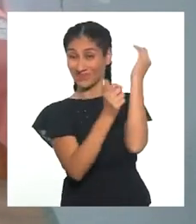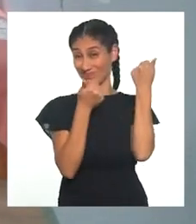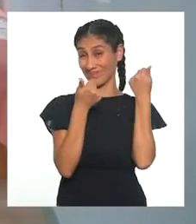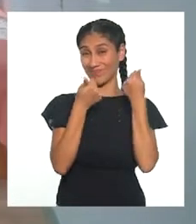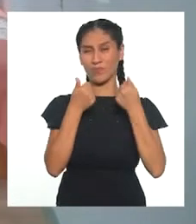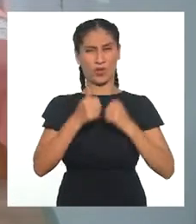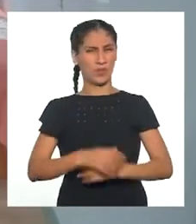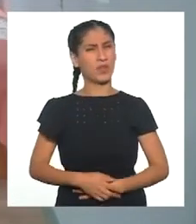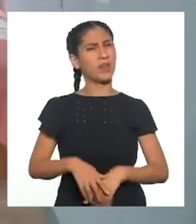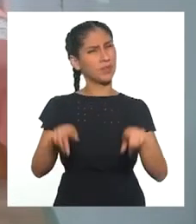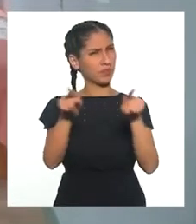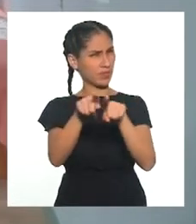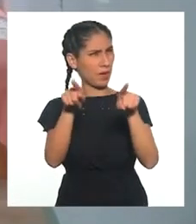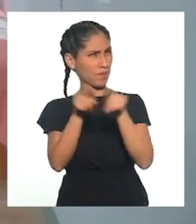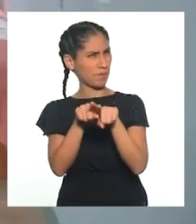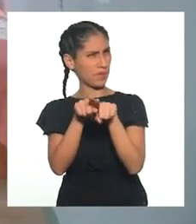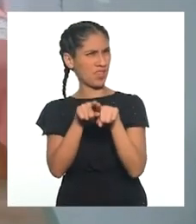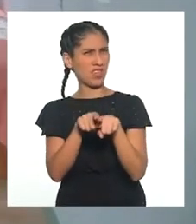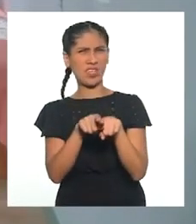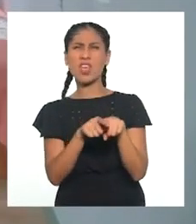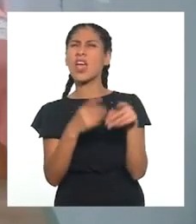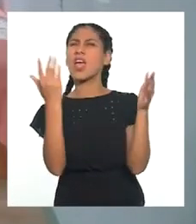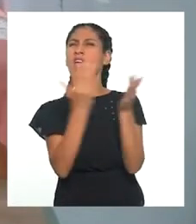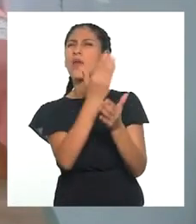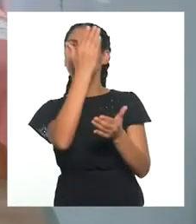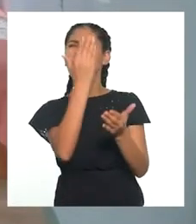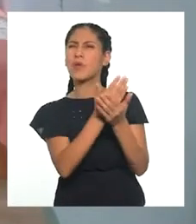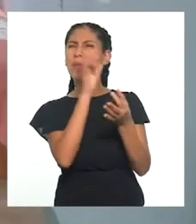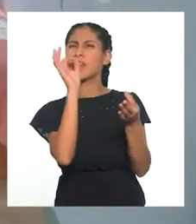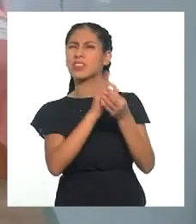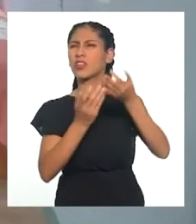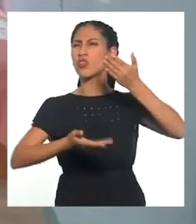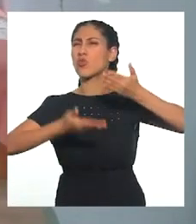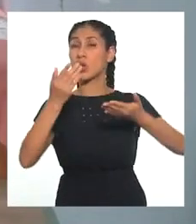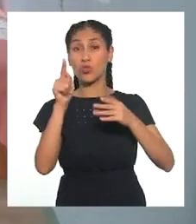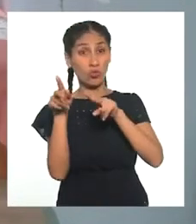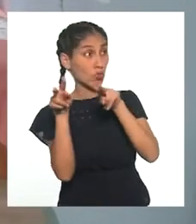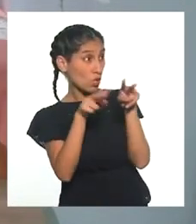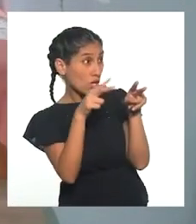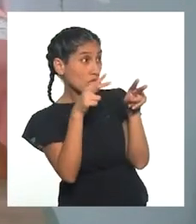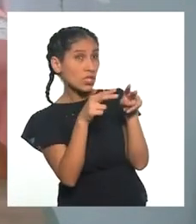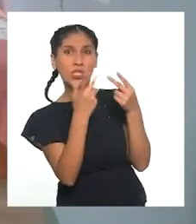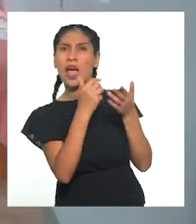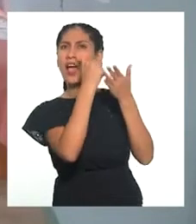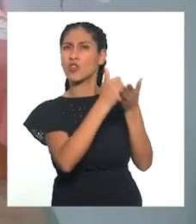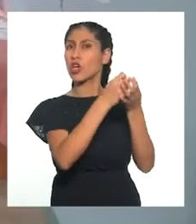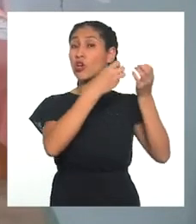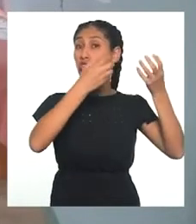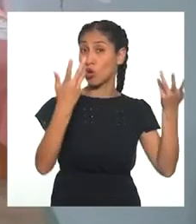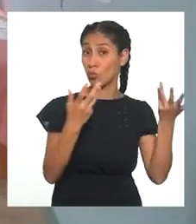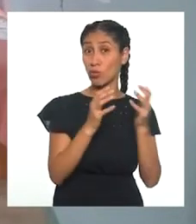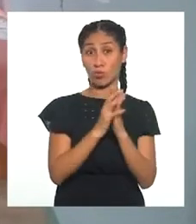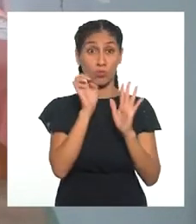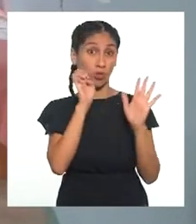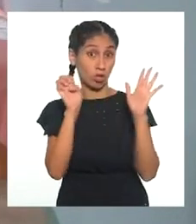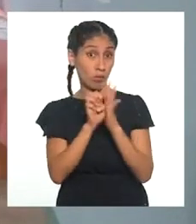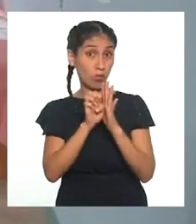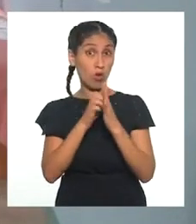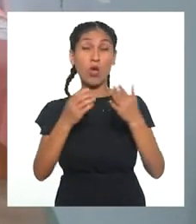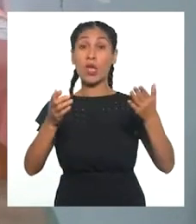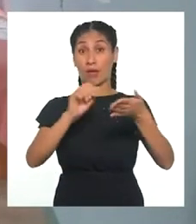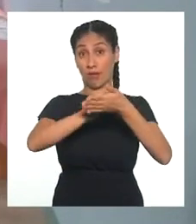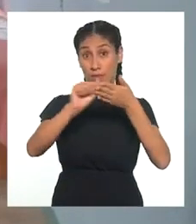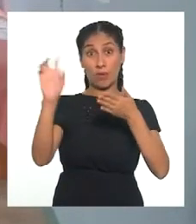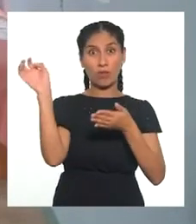Ahora deberías definir cuál es la problemática específica que quieres solucionar. ¿Acaso quieres solucionar el calor del verano? Muy